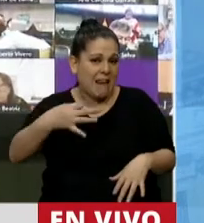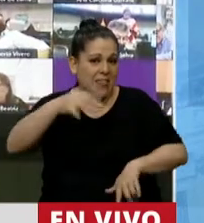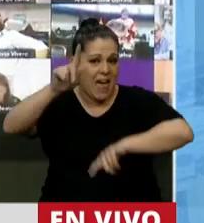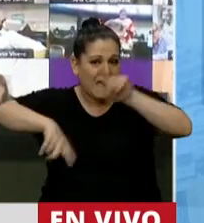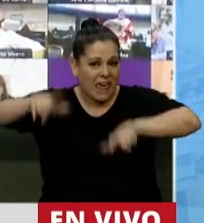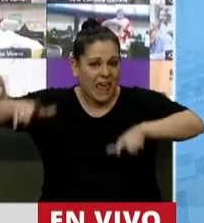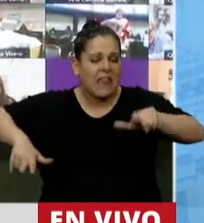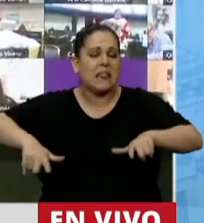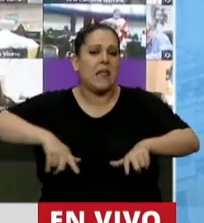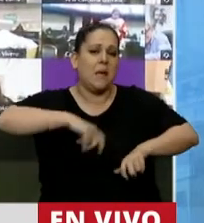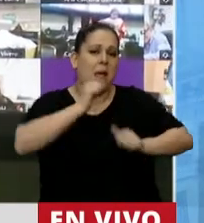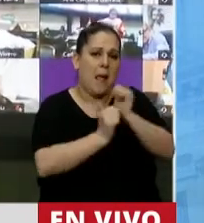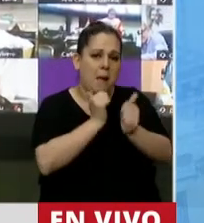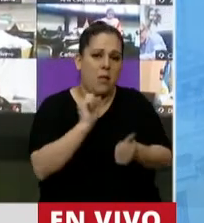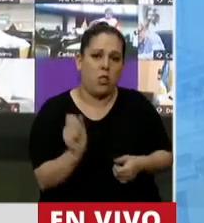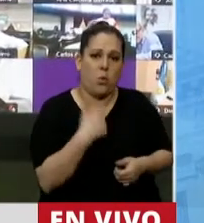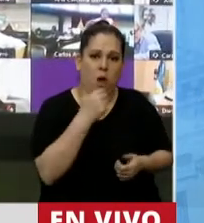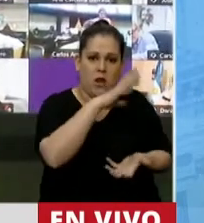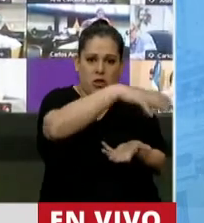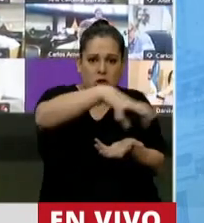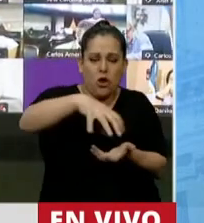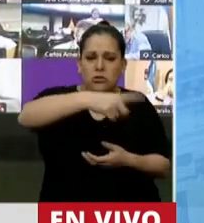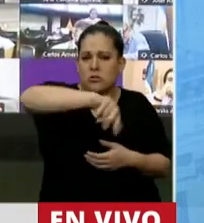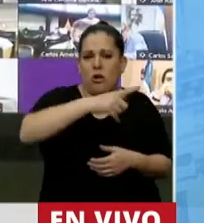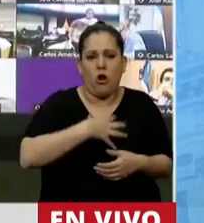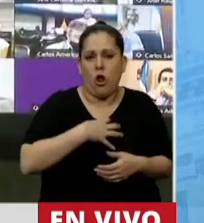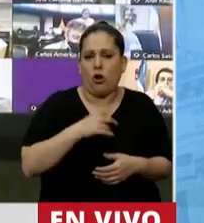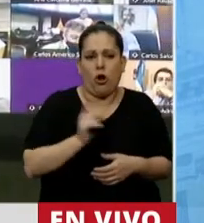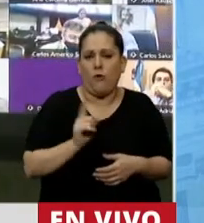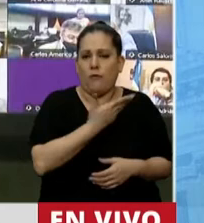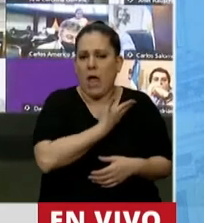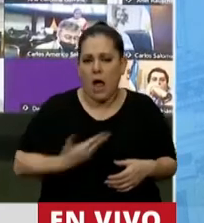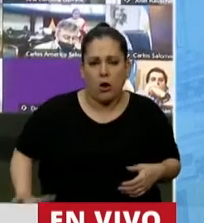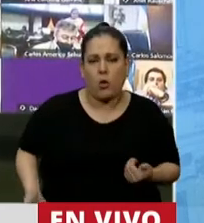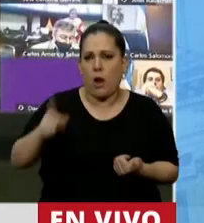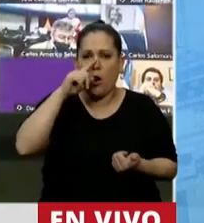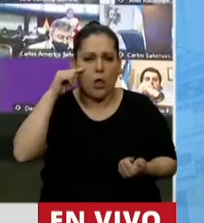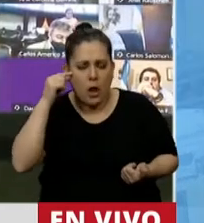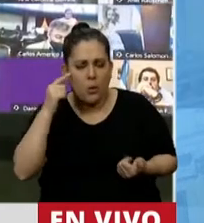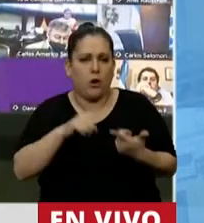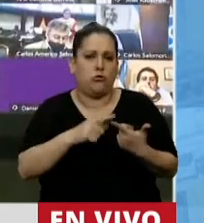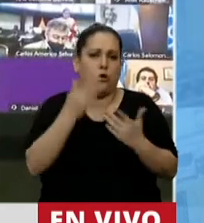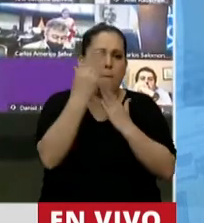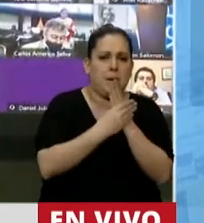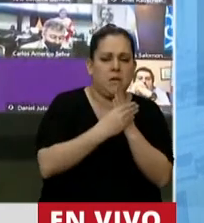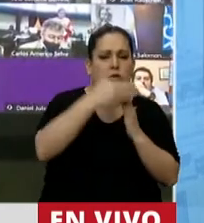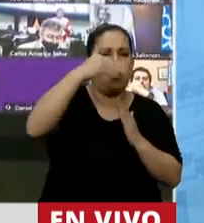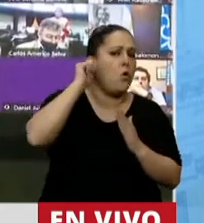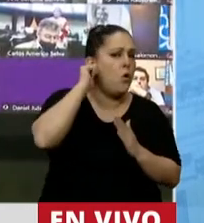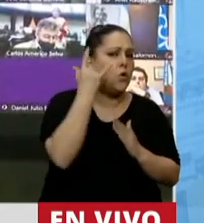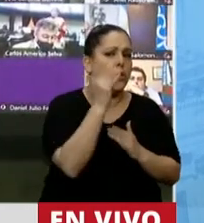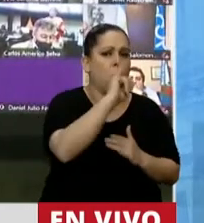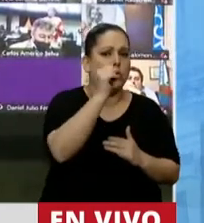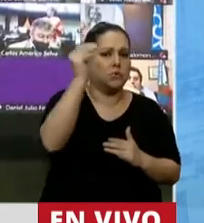y los empresarios no confían en la política económica ni de Alberto ni de Guzmán. ¿Quién